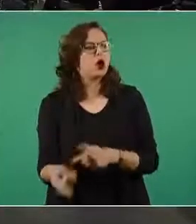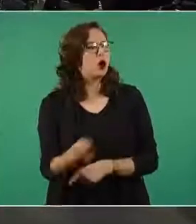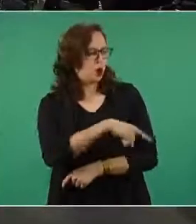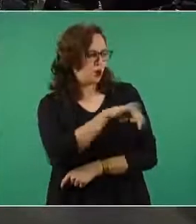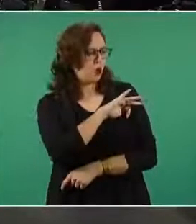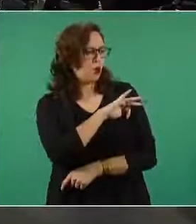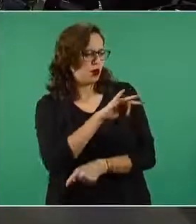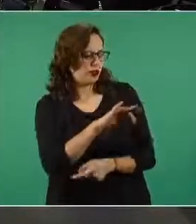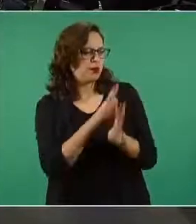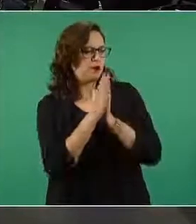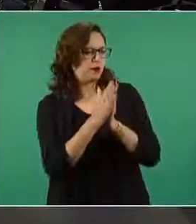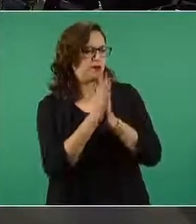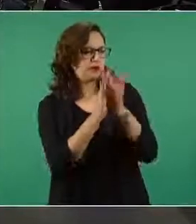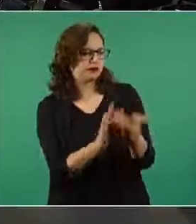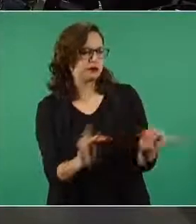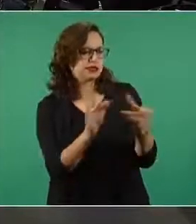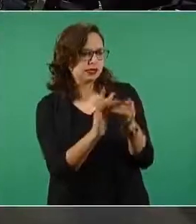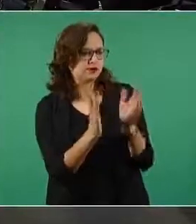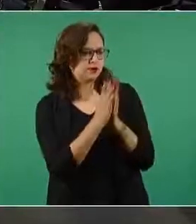conectividad del aeropuerto?